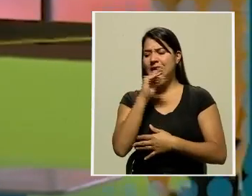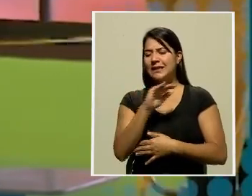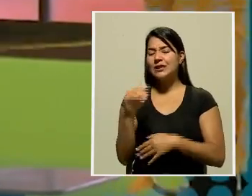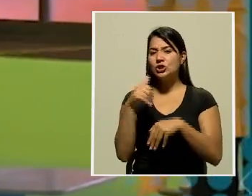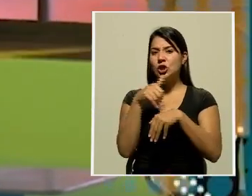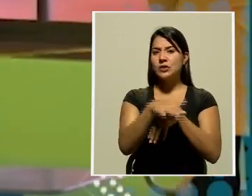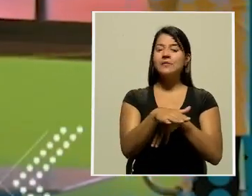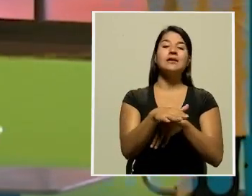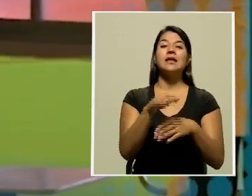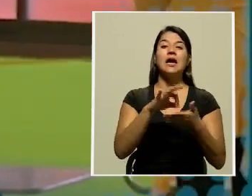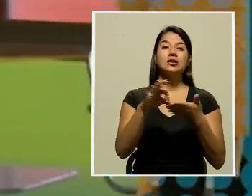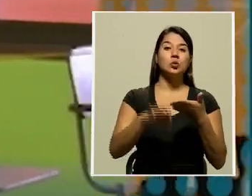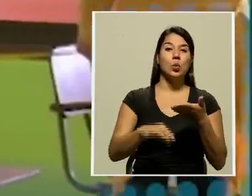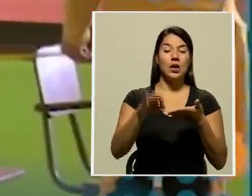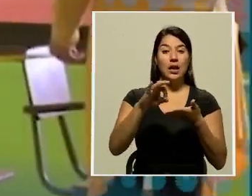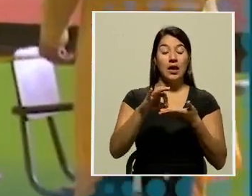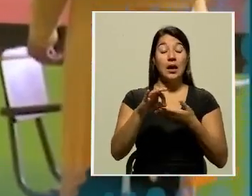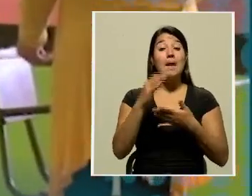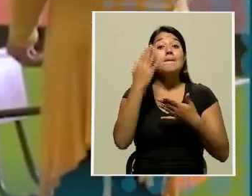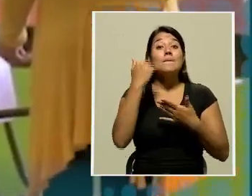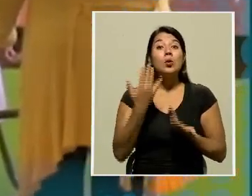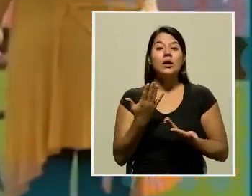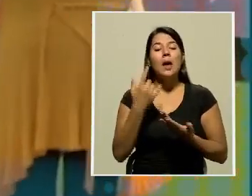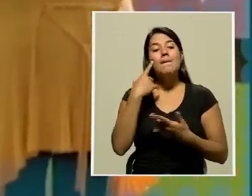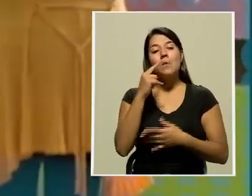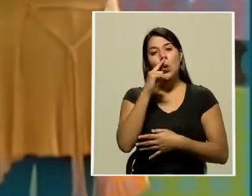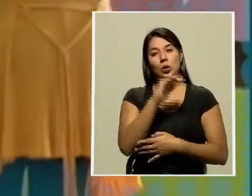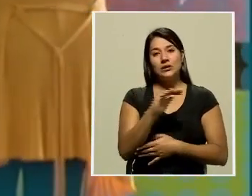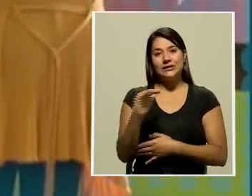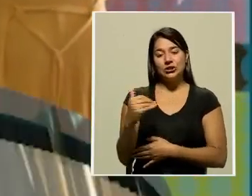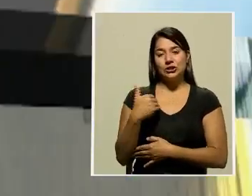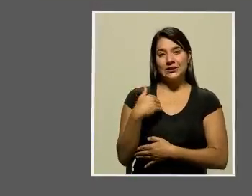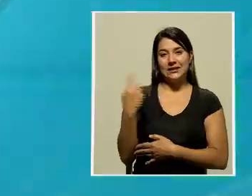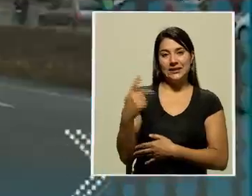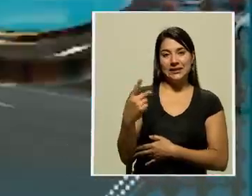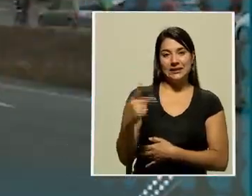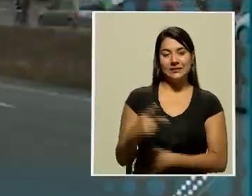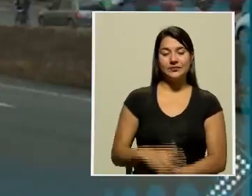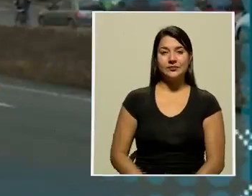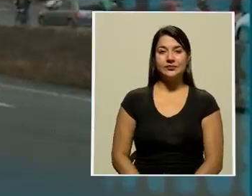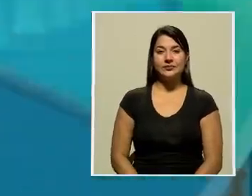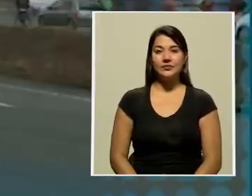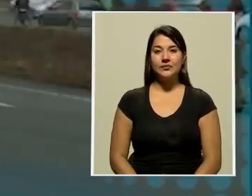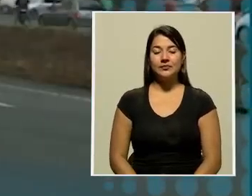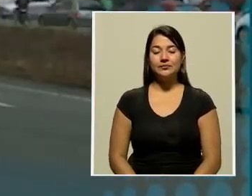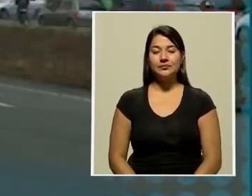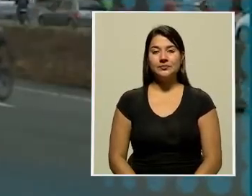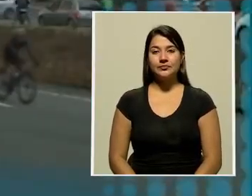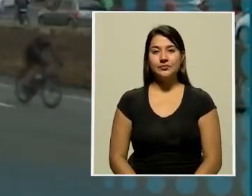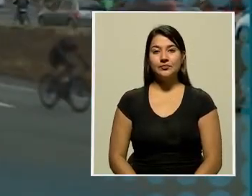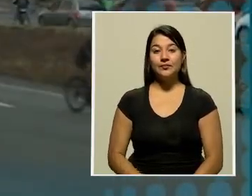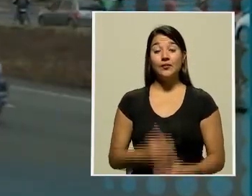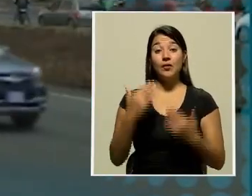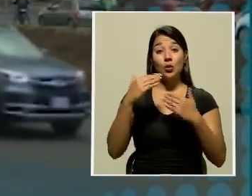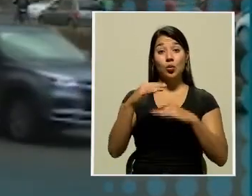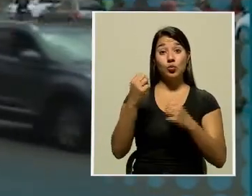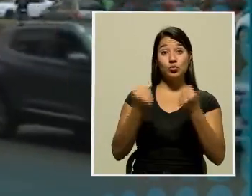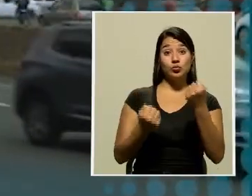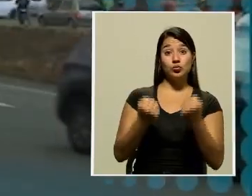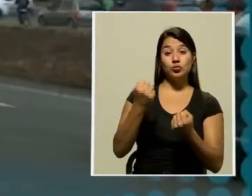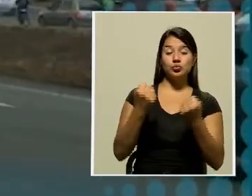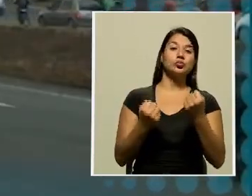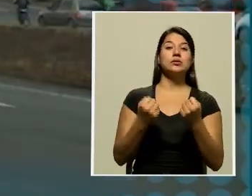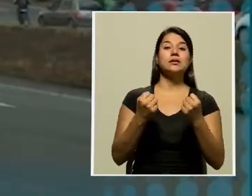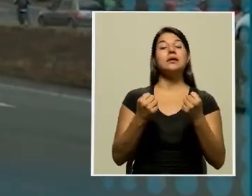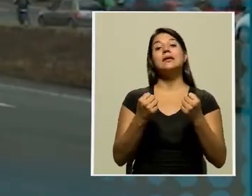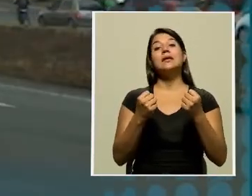educativos. La mayor preocupación se da por niños con factores de riesgo. La restricción vehicular sanitaria de